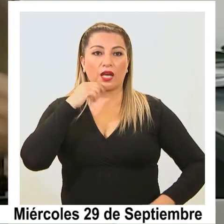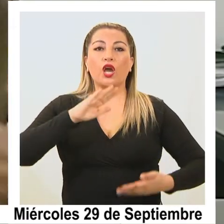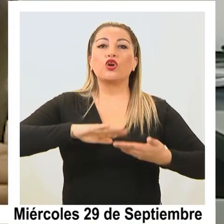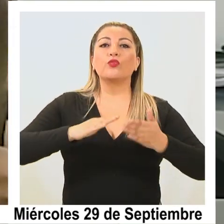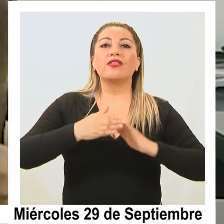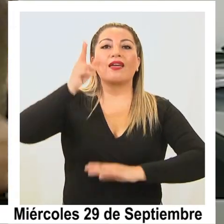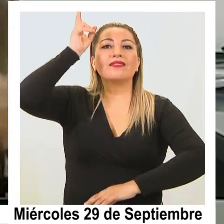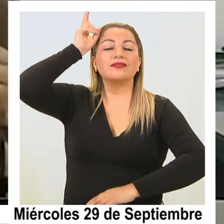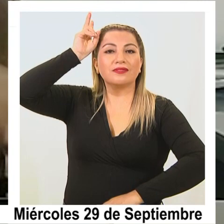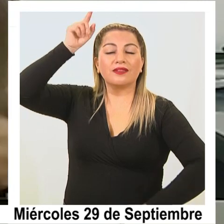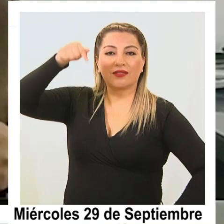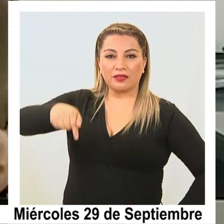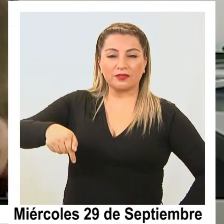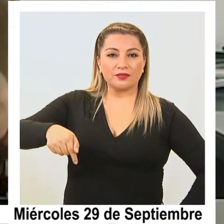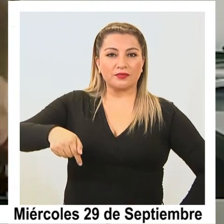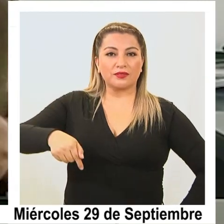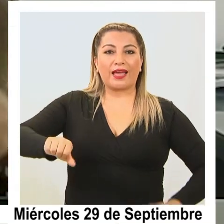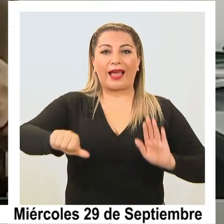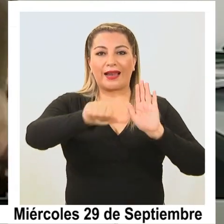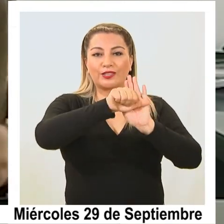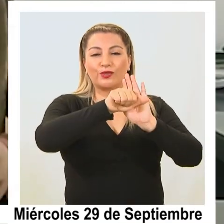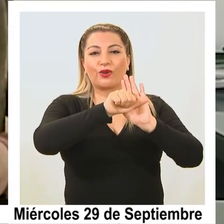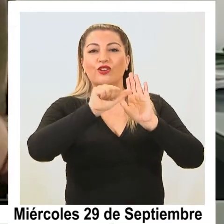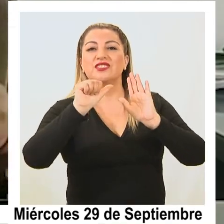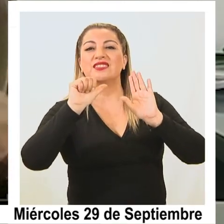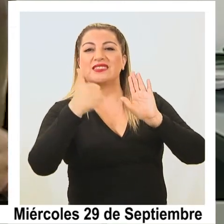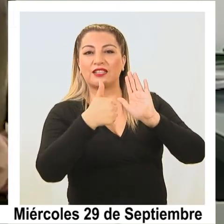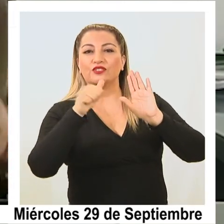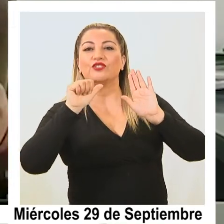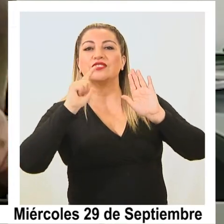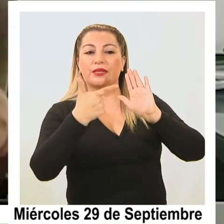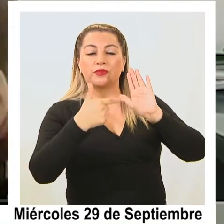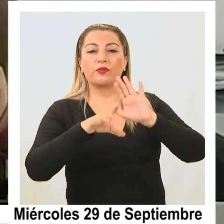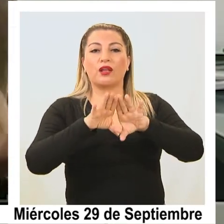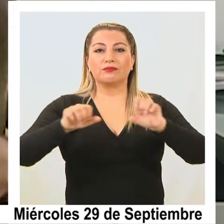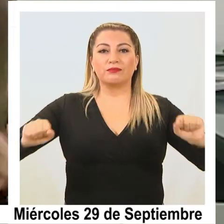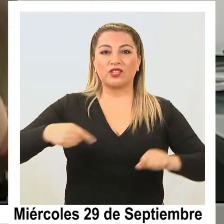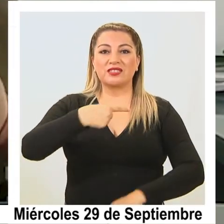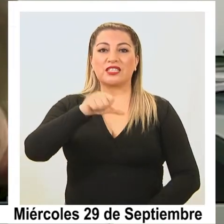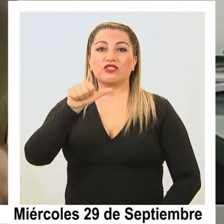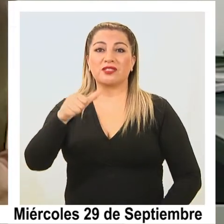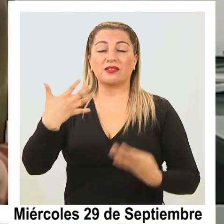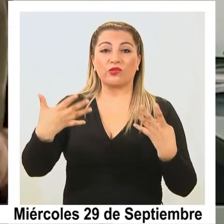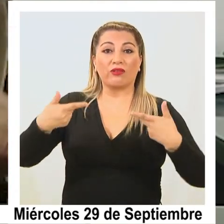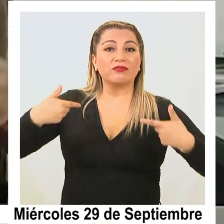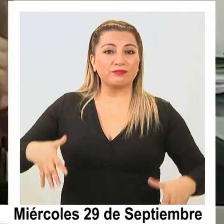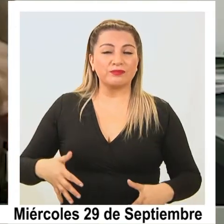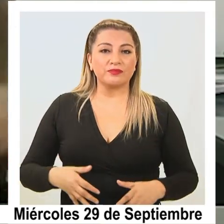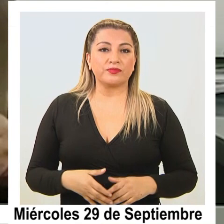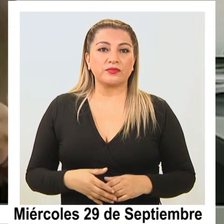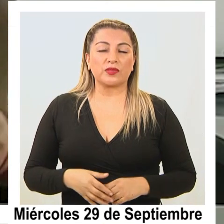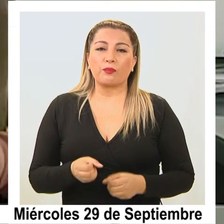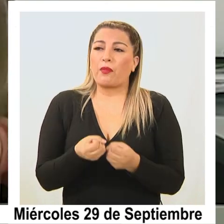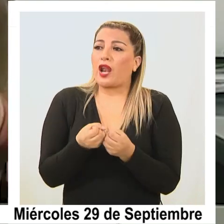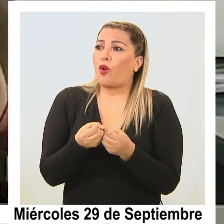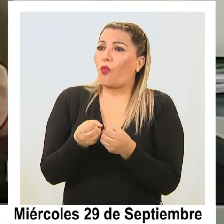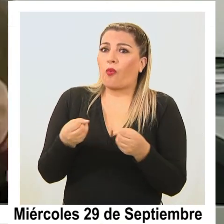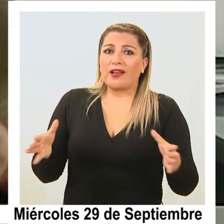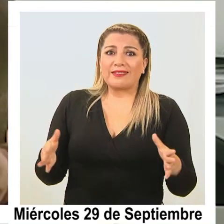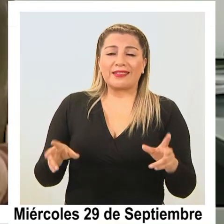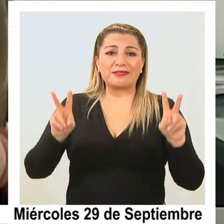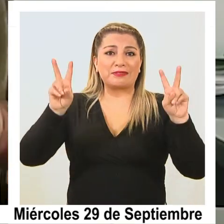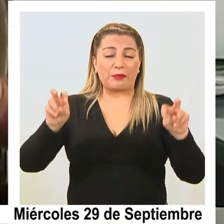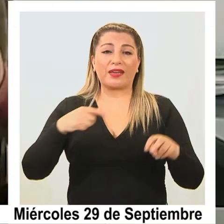comunidades indígenas, conforme al artículo sexto y séptimo del convenio 169, necesariamente, para cualquier medida